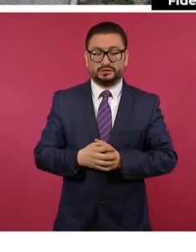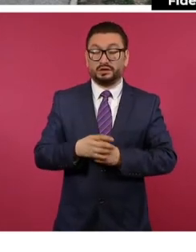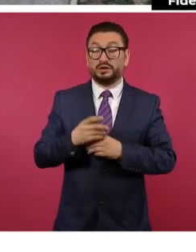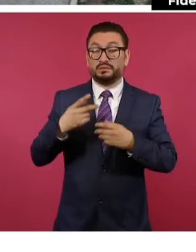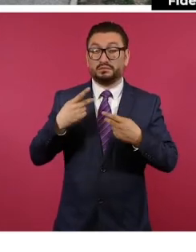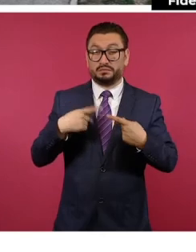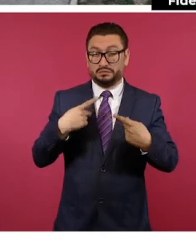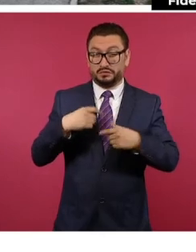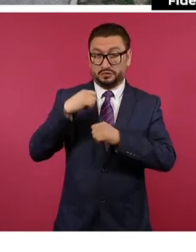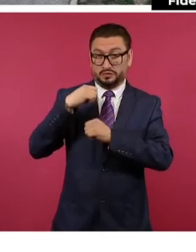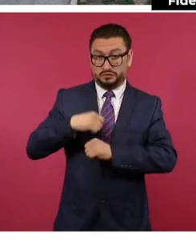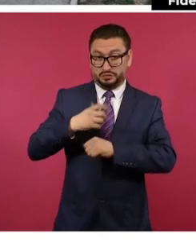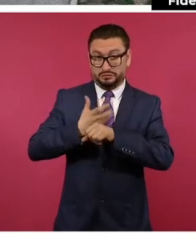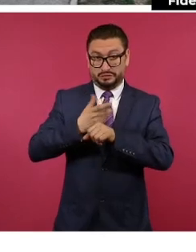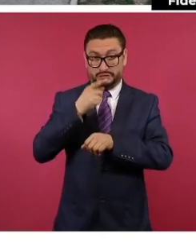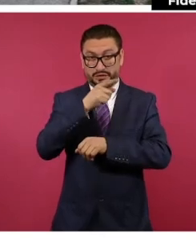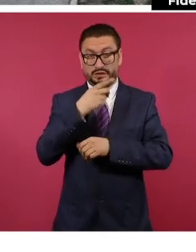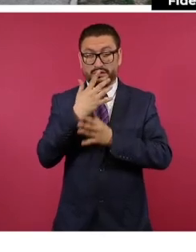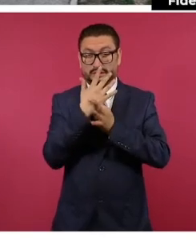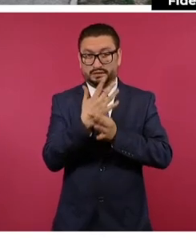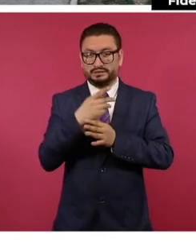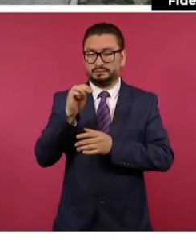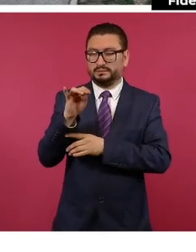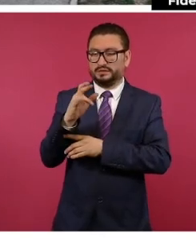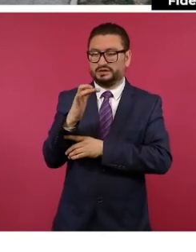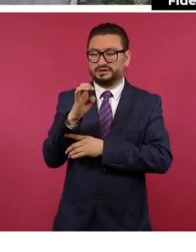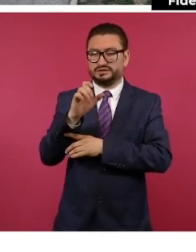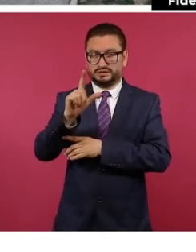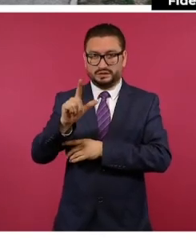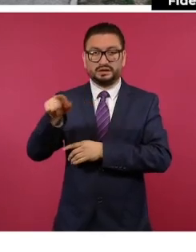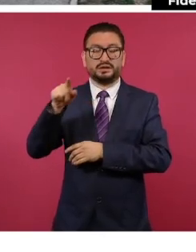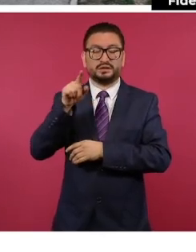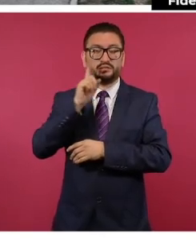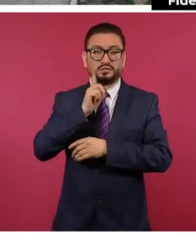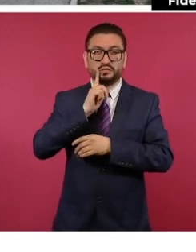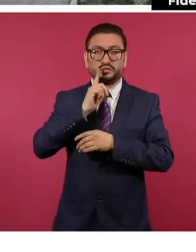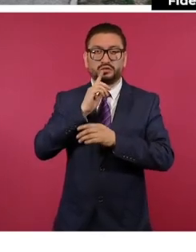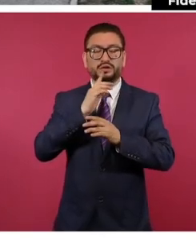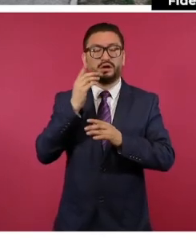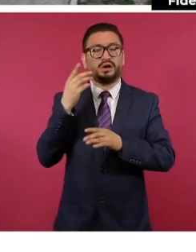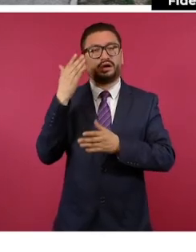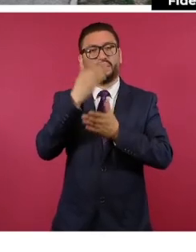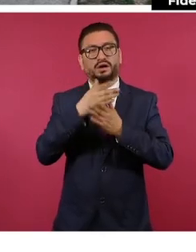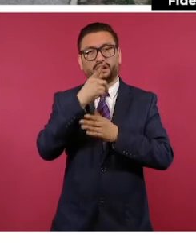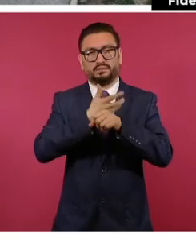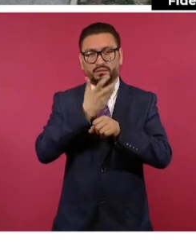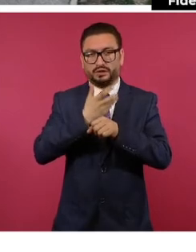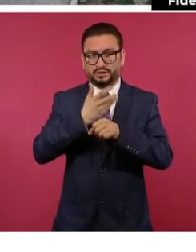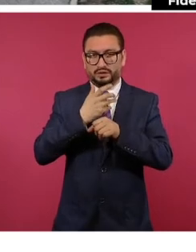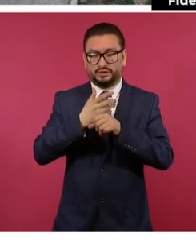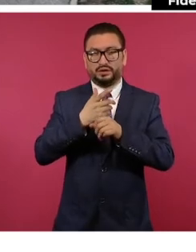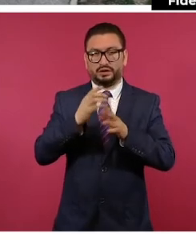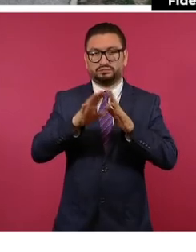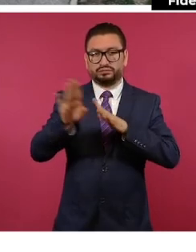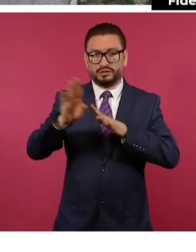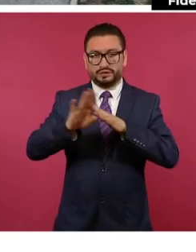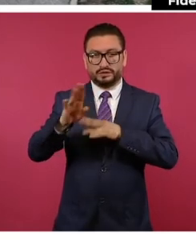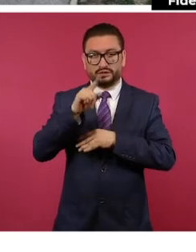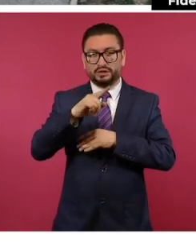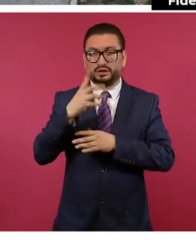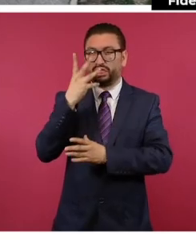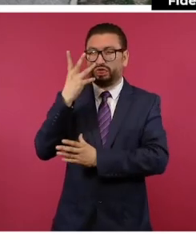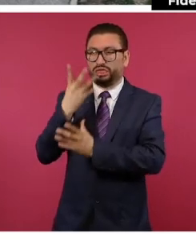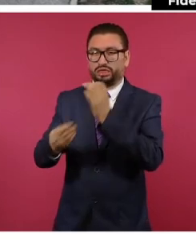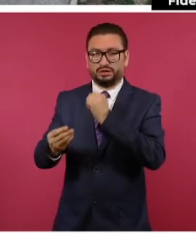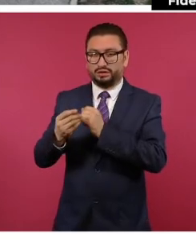autoridades estadounidenses, Michelle se encontraba residiendo ilegalmente en los Estados Unidos, donde habría huido